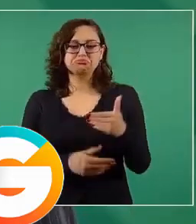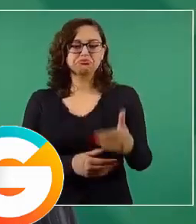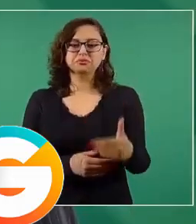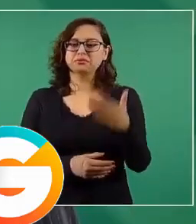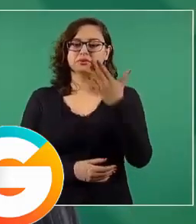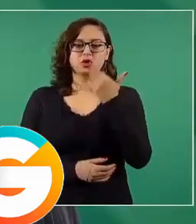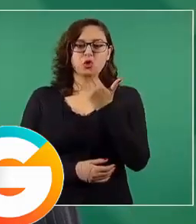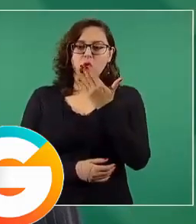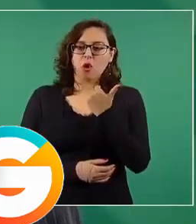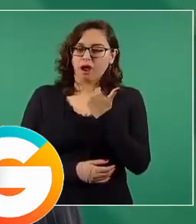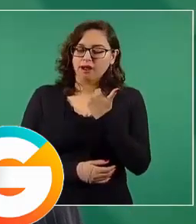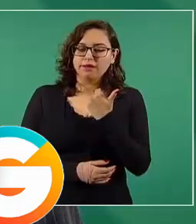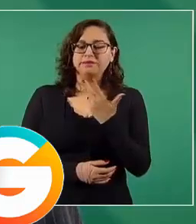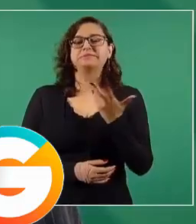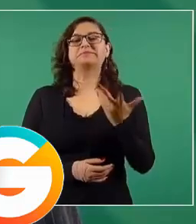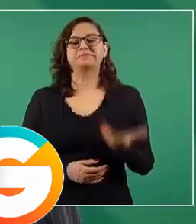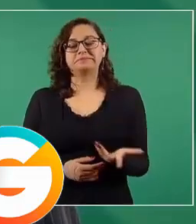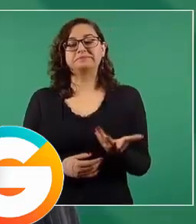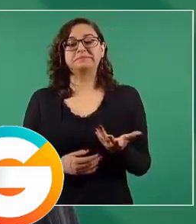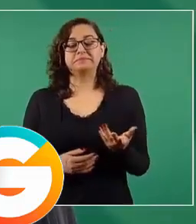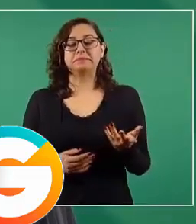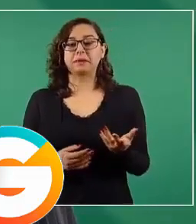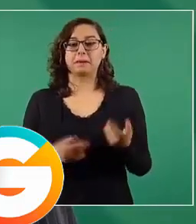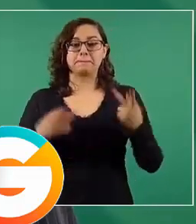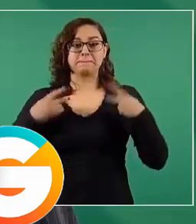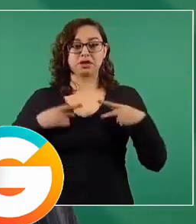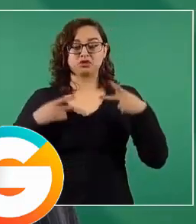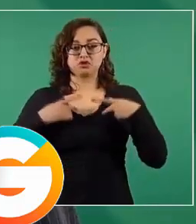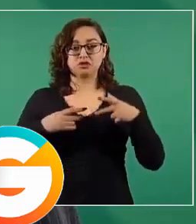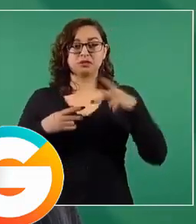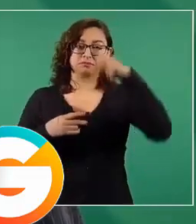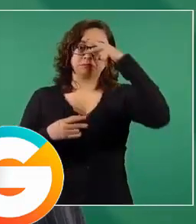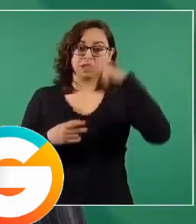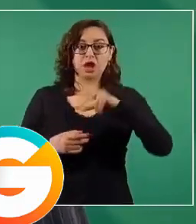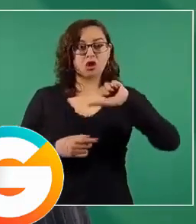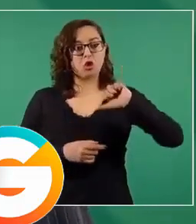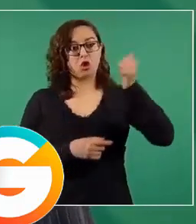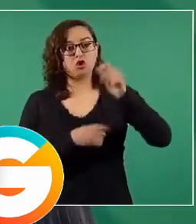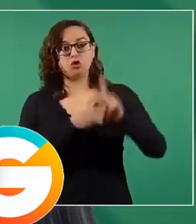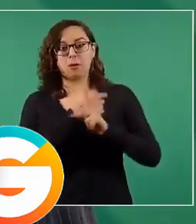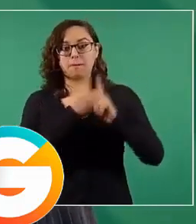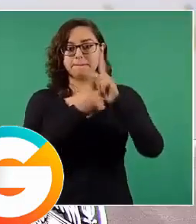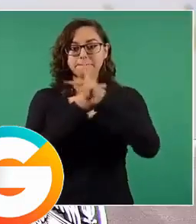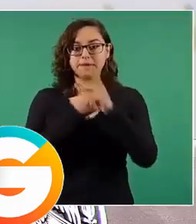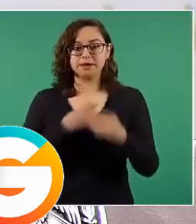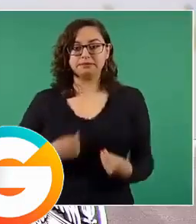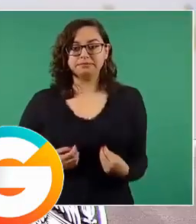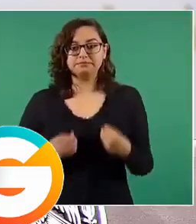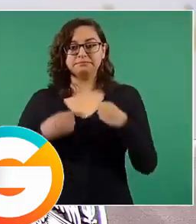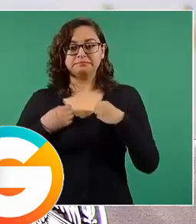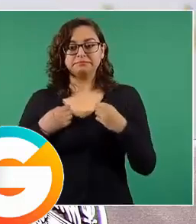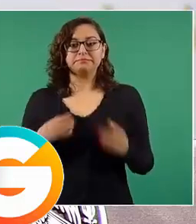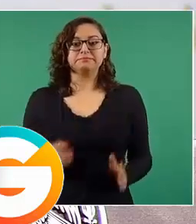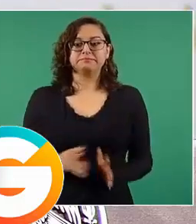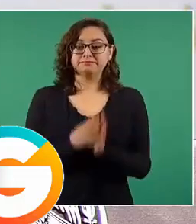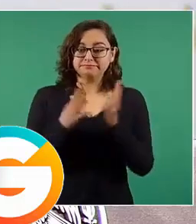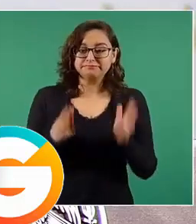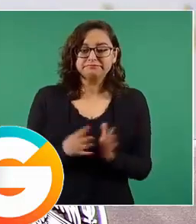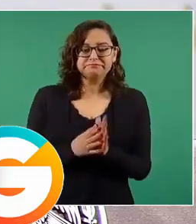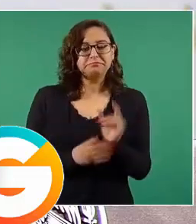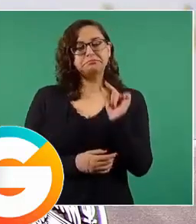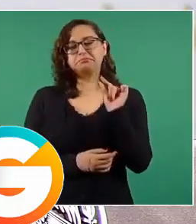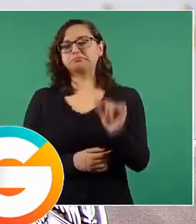consultas populares, como la próxima sobre revocación del mandato. Durante su conferencia de prensa matutina, dijo que su gobierno